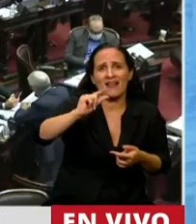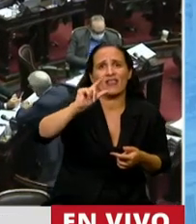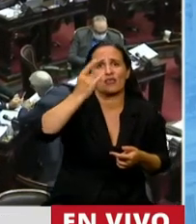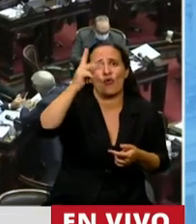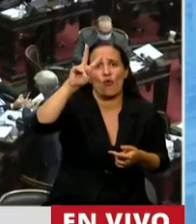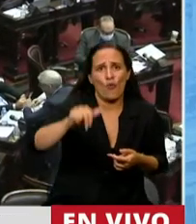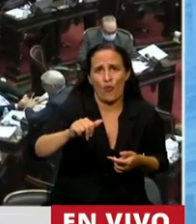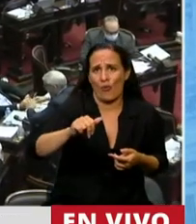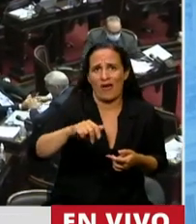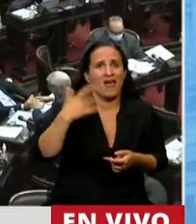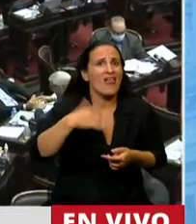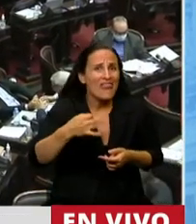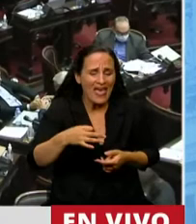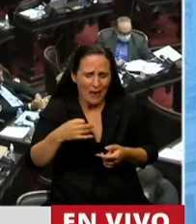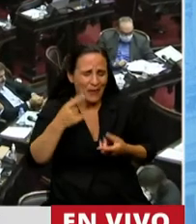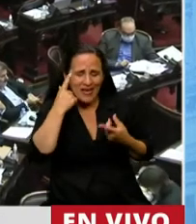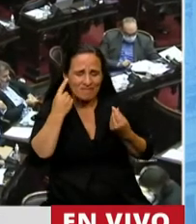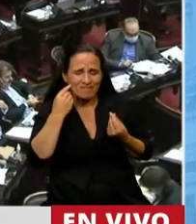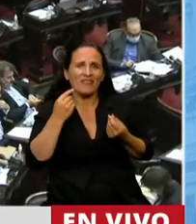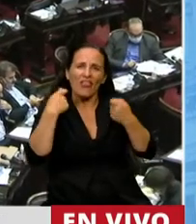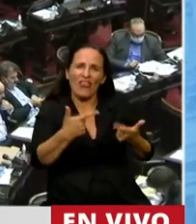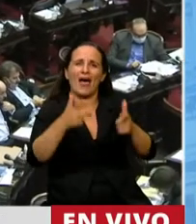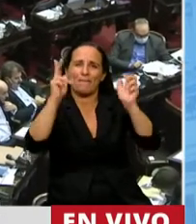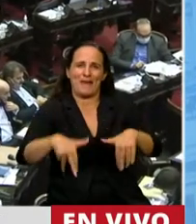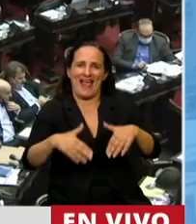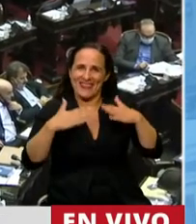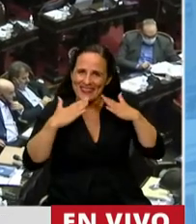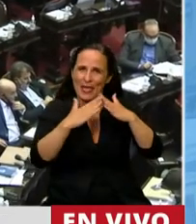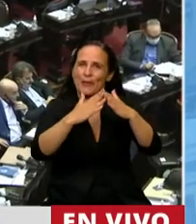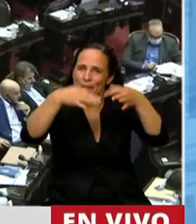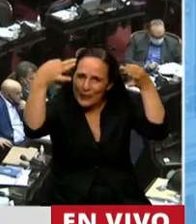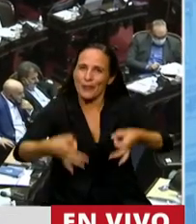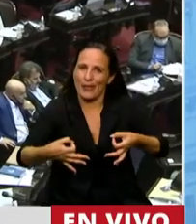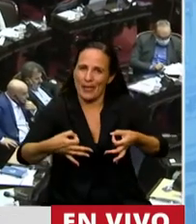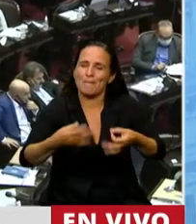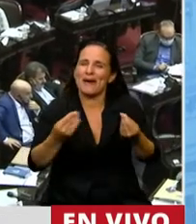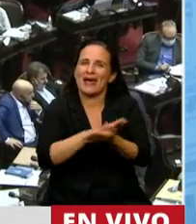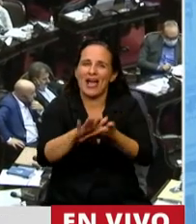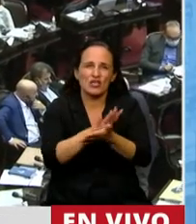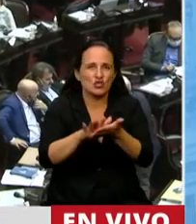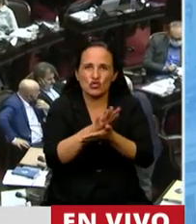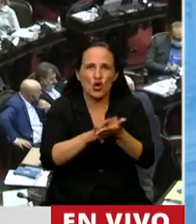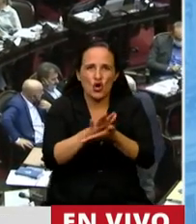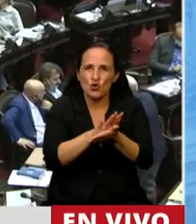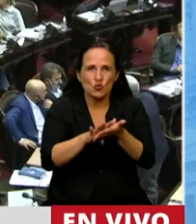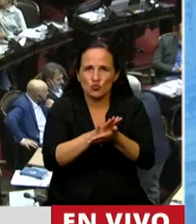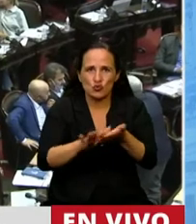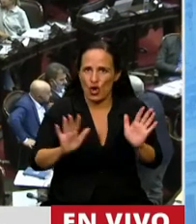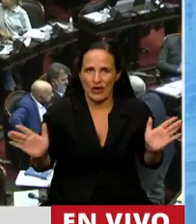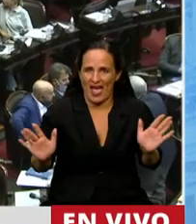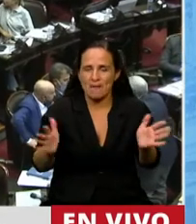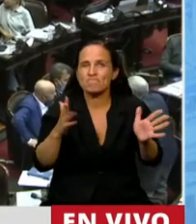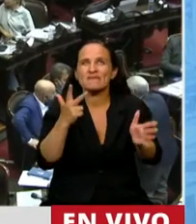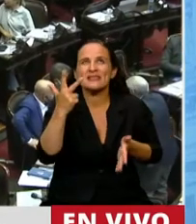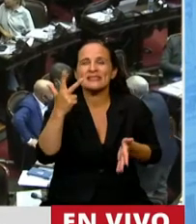de viviendas para poder resolver este enorme flagelo que, mire, hay más de 3 millones y medio